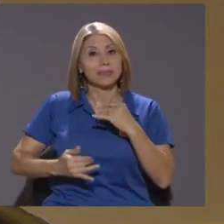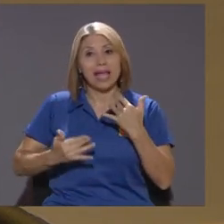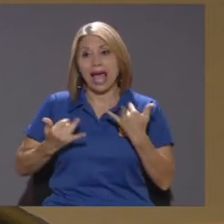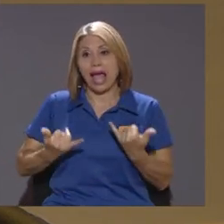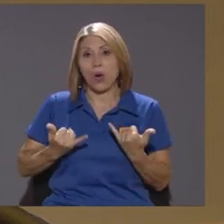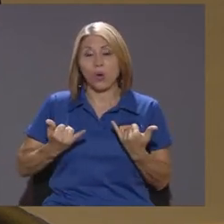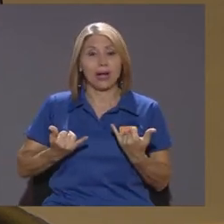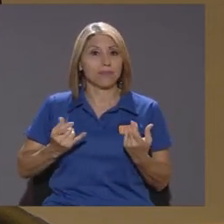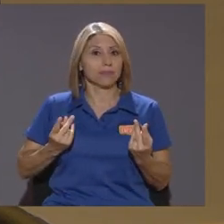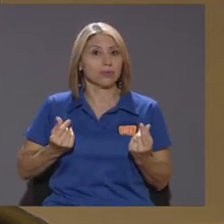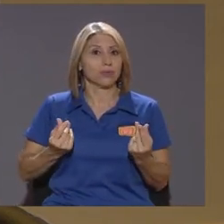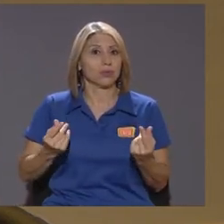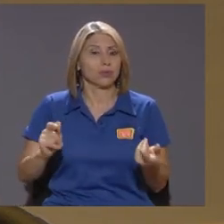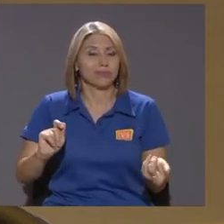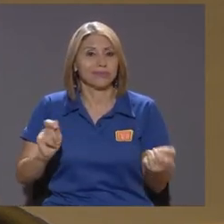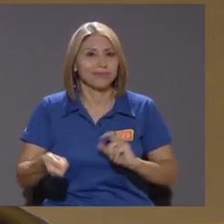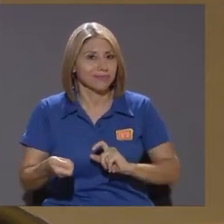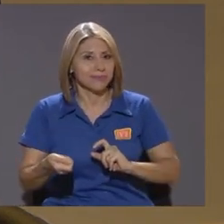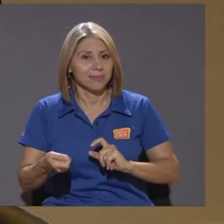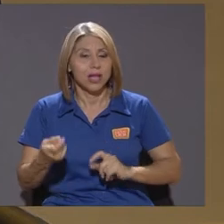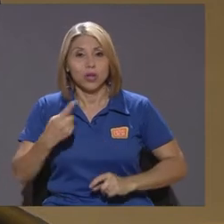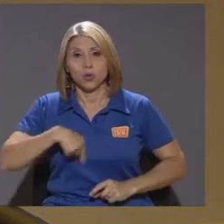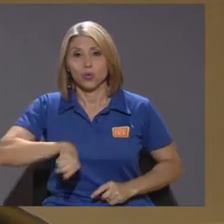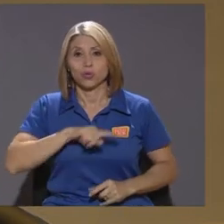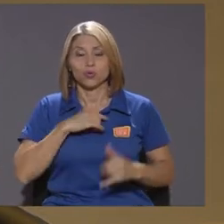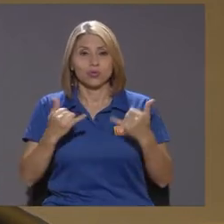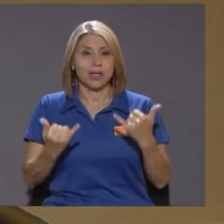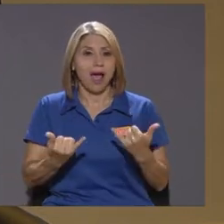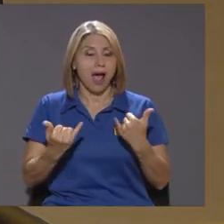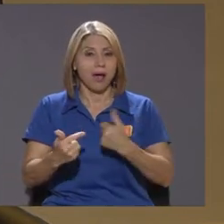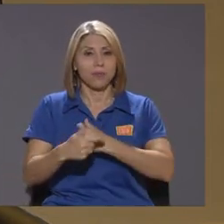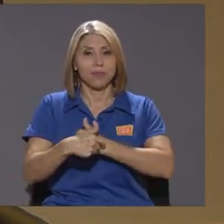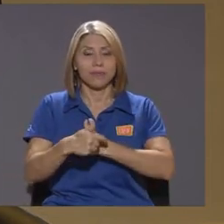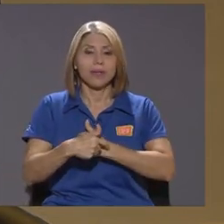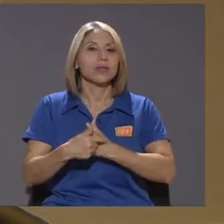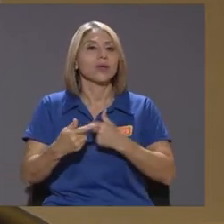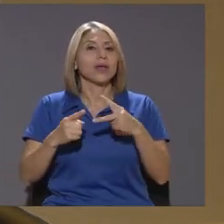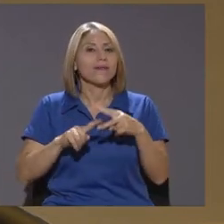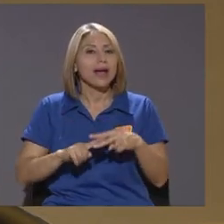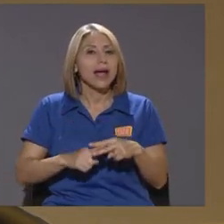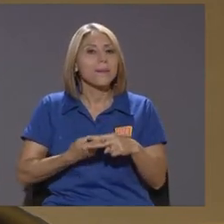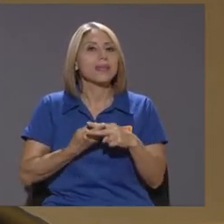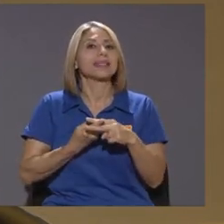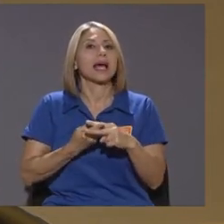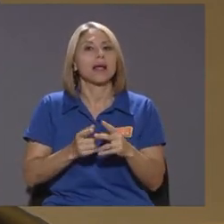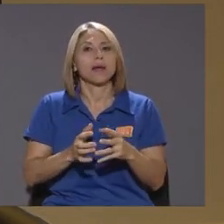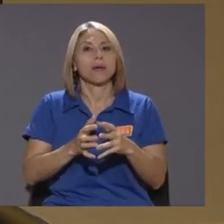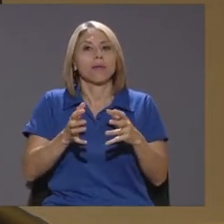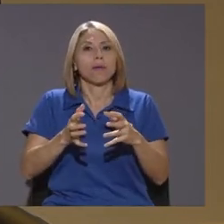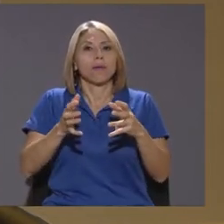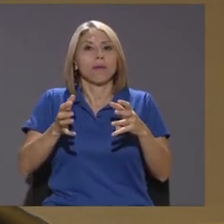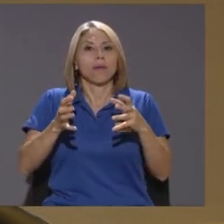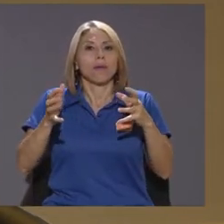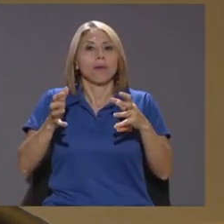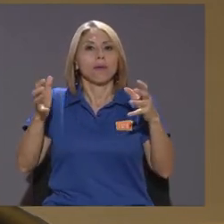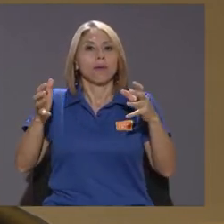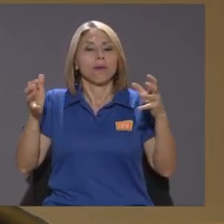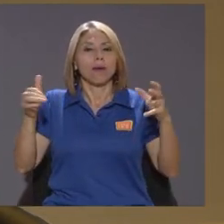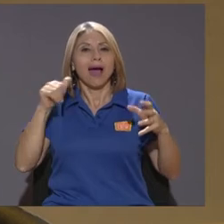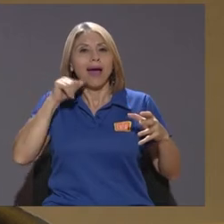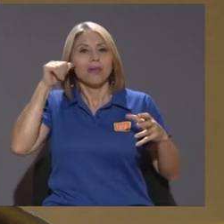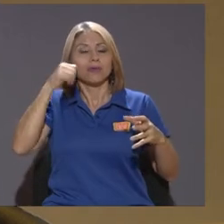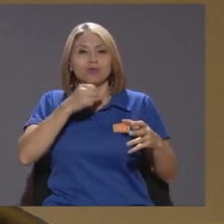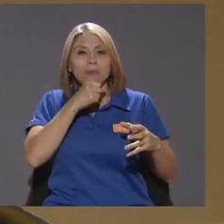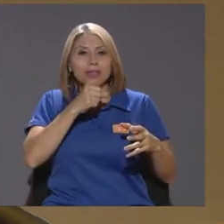está cambiando es muy rápido nosotros en este momento estamos en un momento en que van a empezar a aumentar los adultos mayores durante los próximos 5 o 7